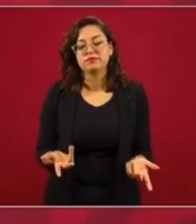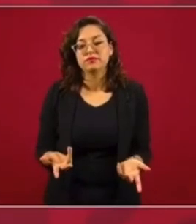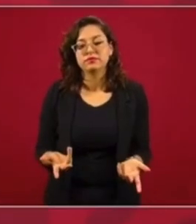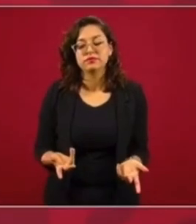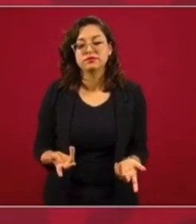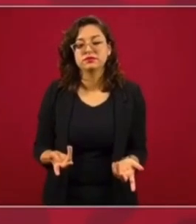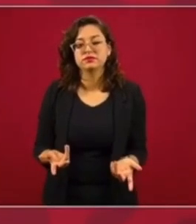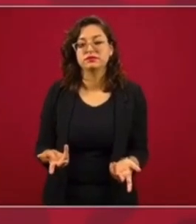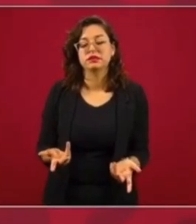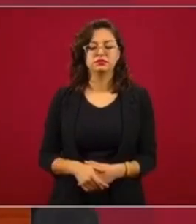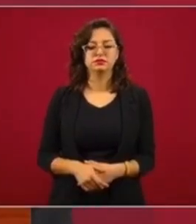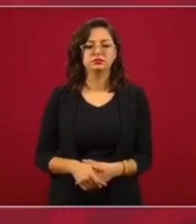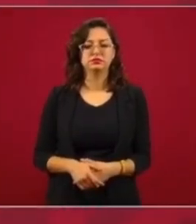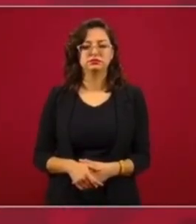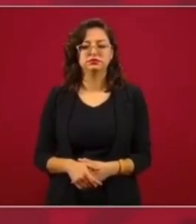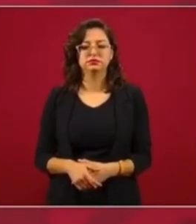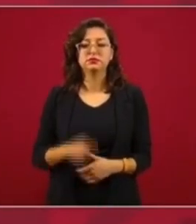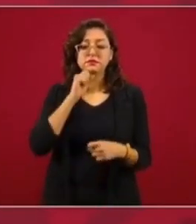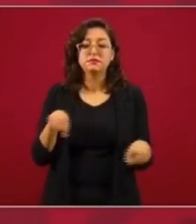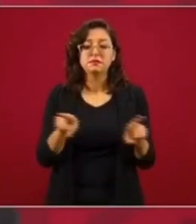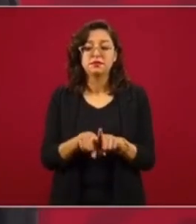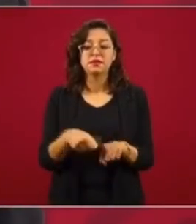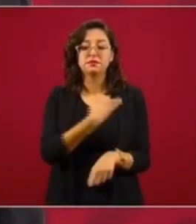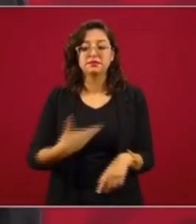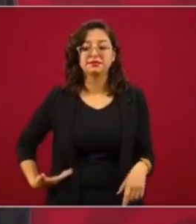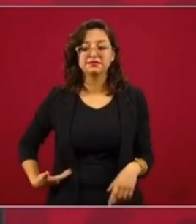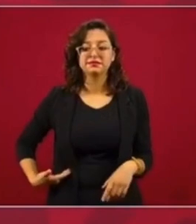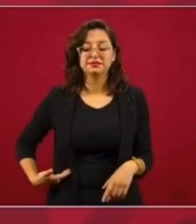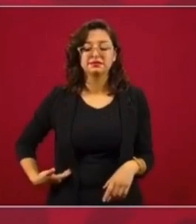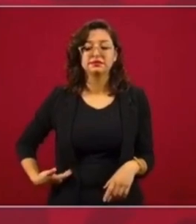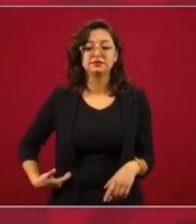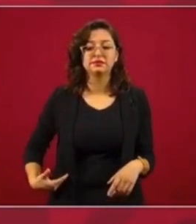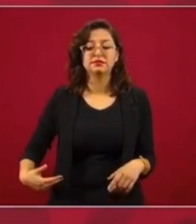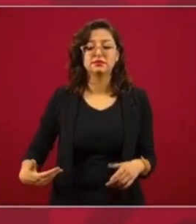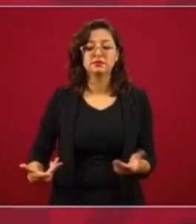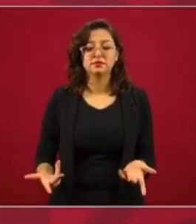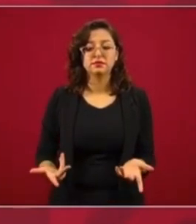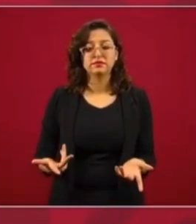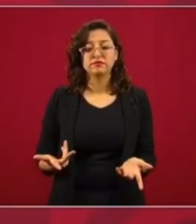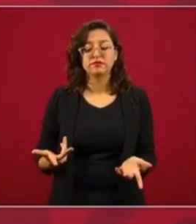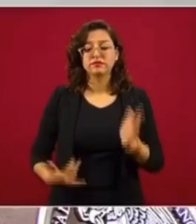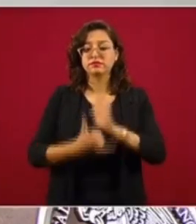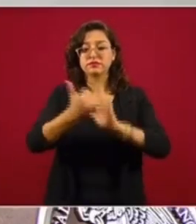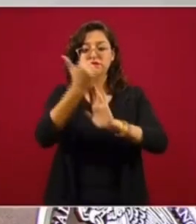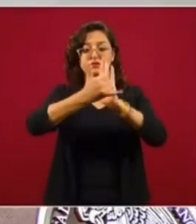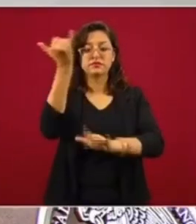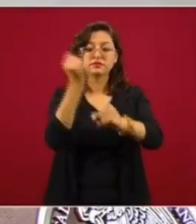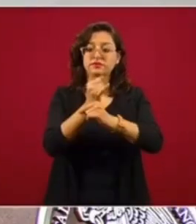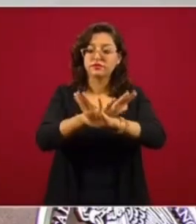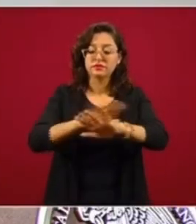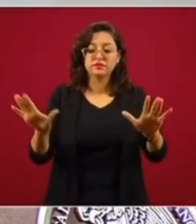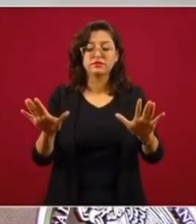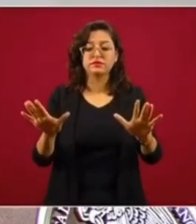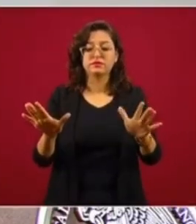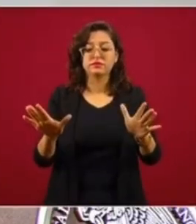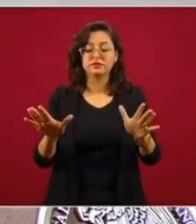de regidores. Para firmarle al presidente sobre una obra, su informe,